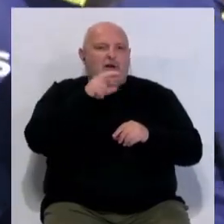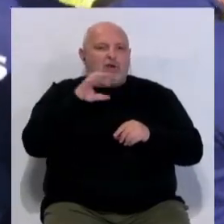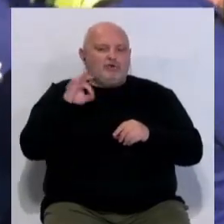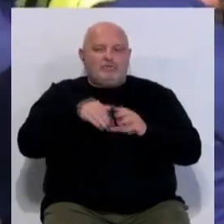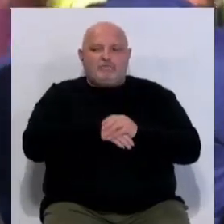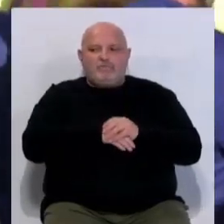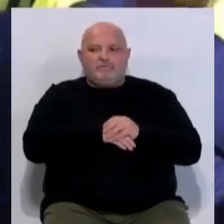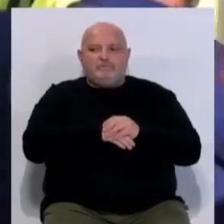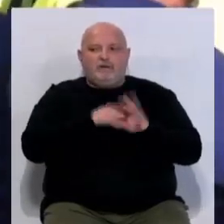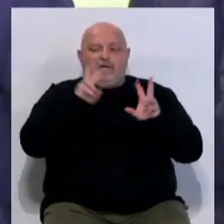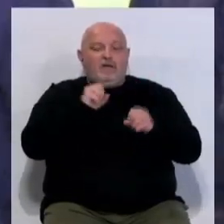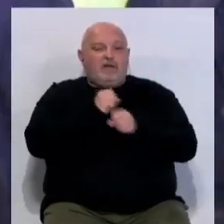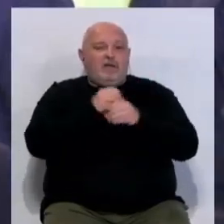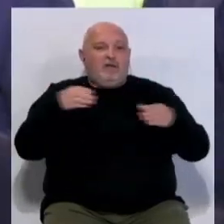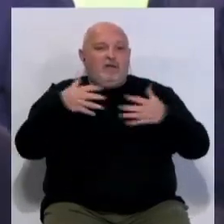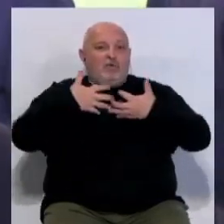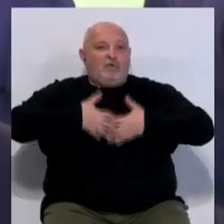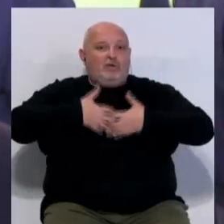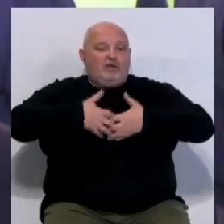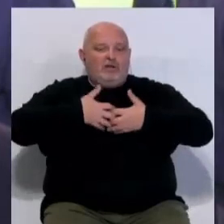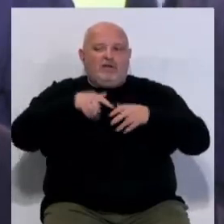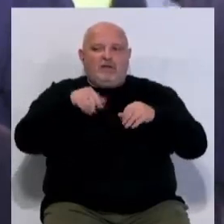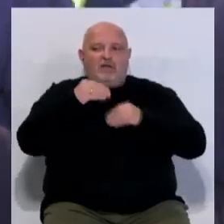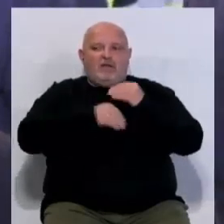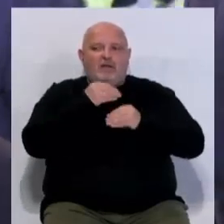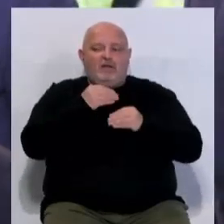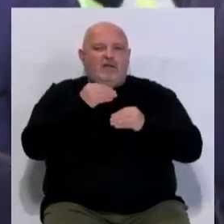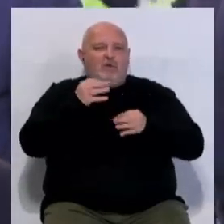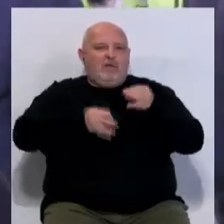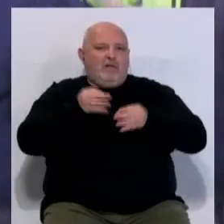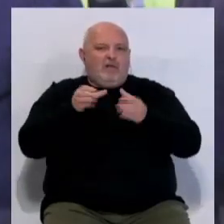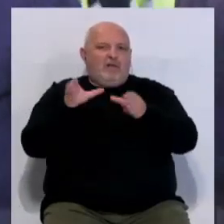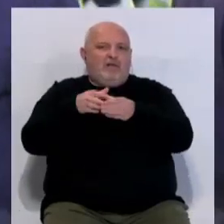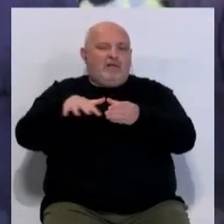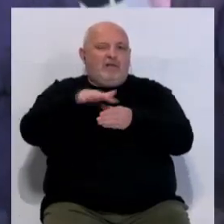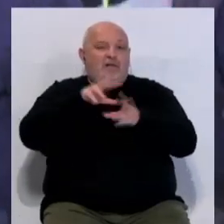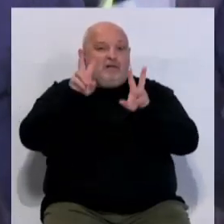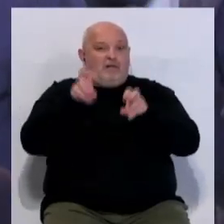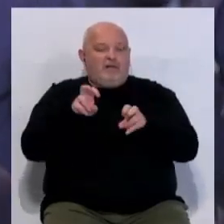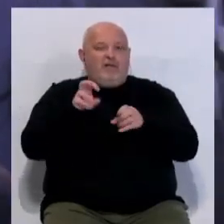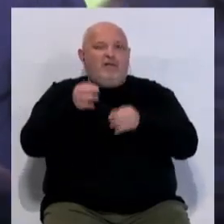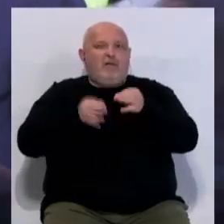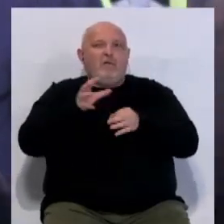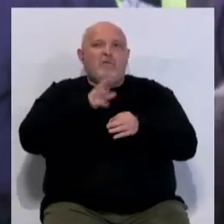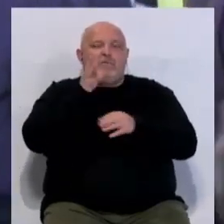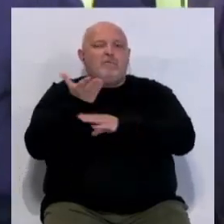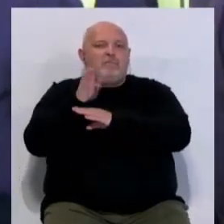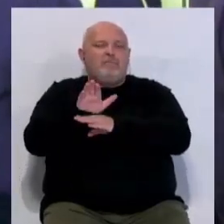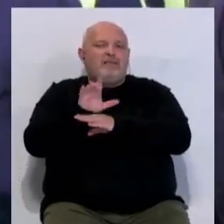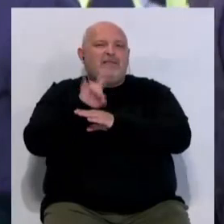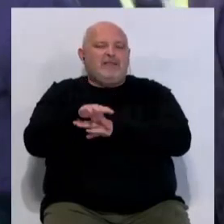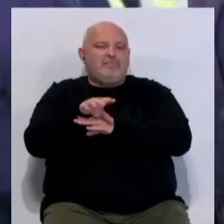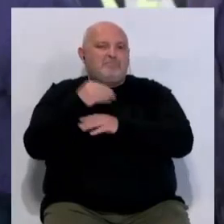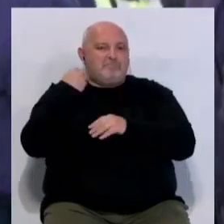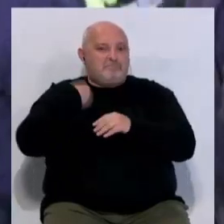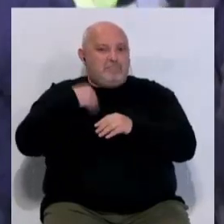Barroso. Hoy es la clase obrera industrial la que está siendo juzgada. Por cierto, juzgada por los representantes de